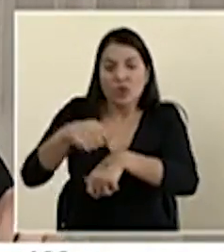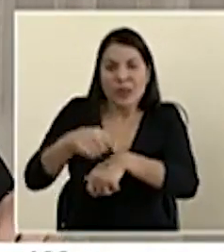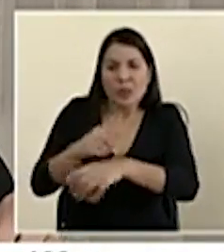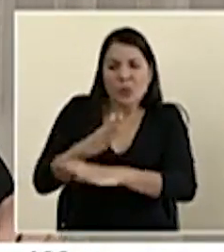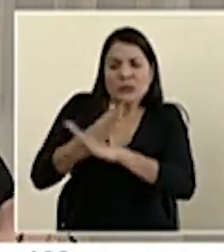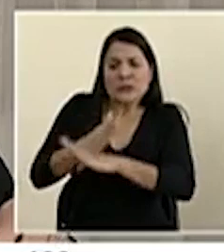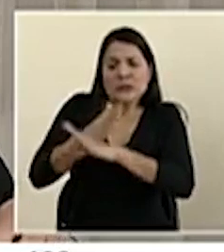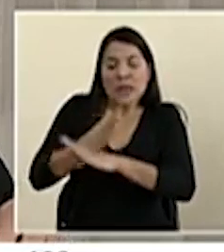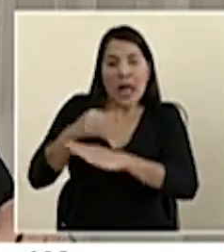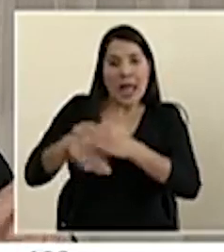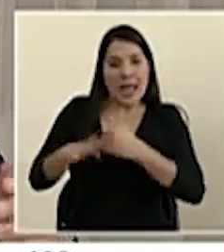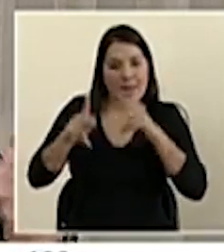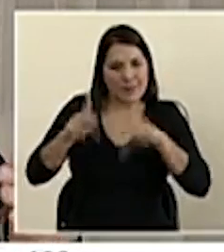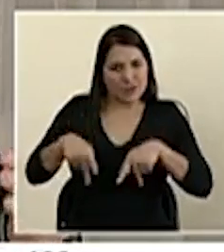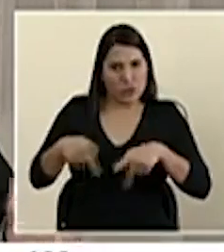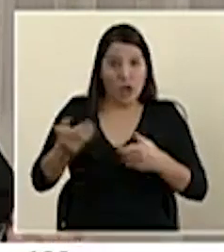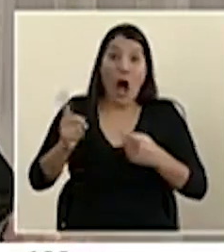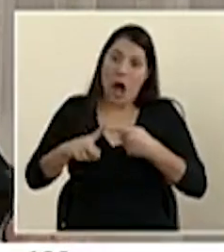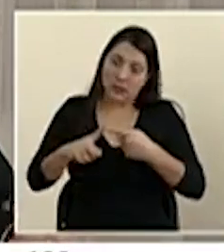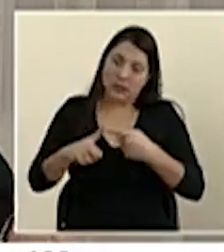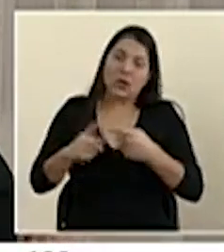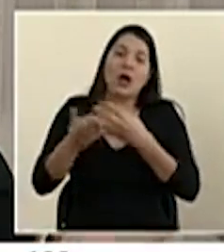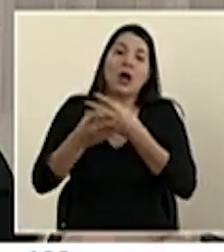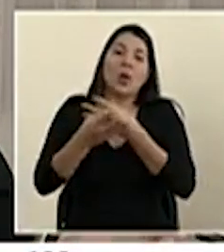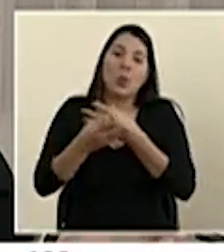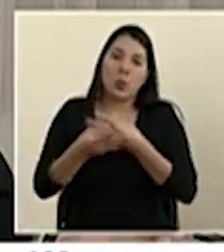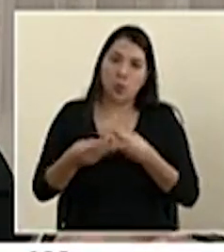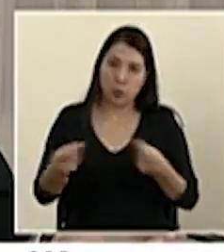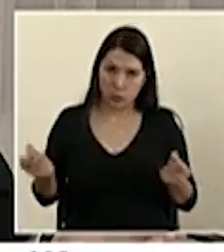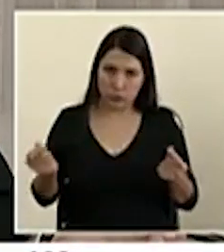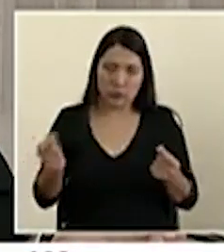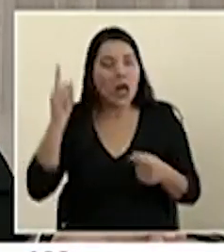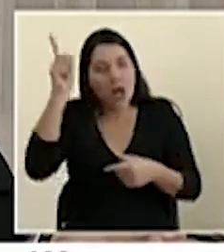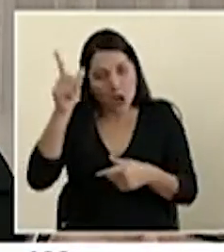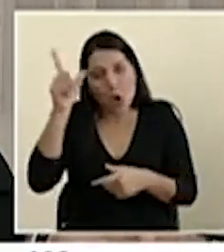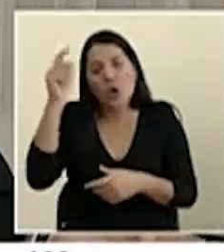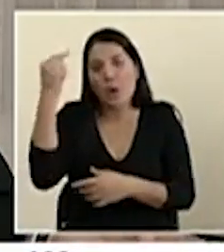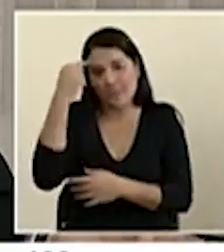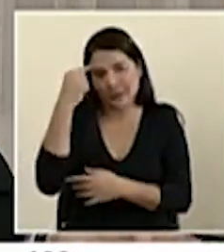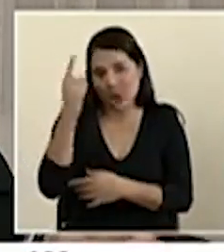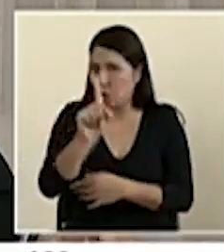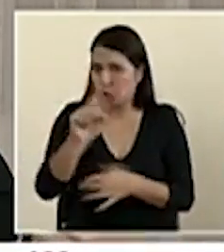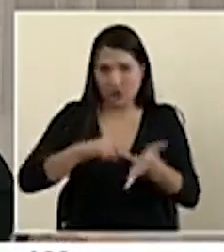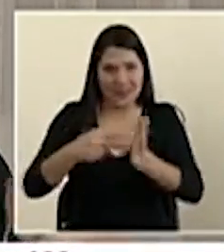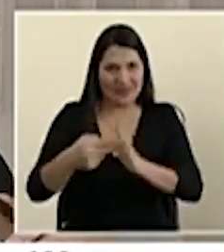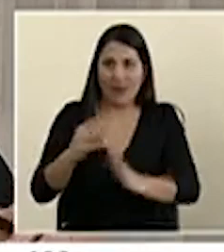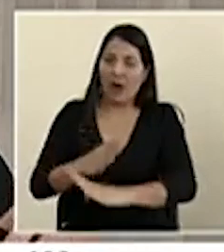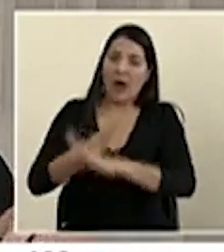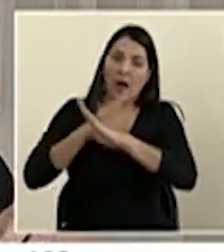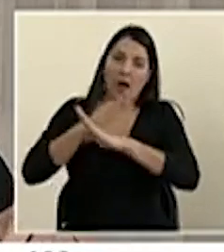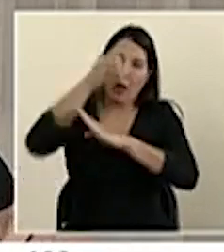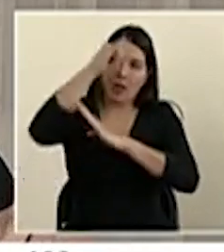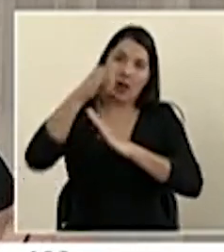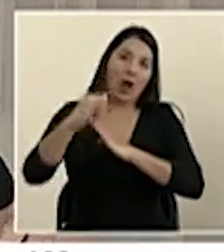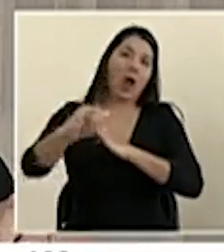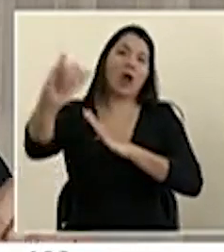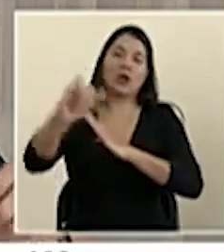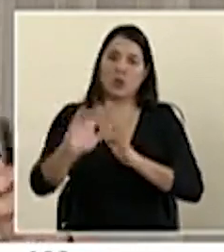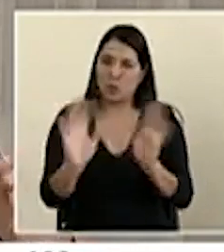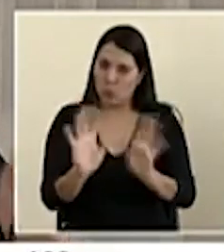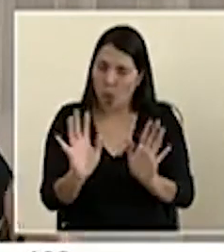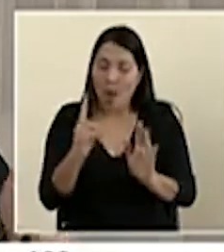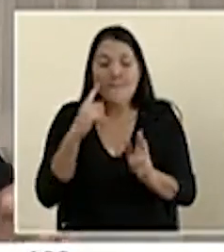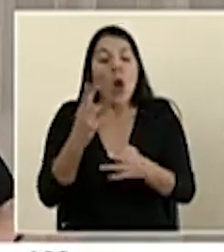hasta que ya empiecen a disminuir. Es lógico pensar en que las defensas van disminuyendo, que no es una inmunidad de por vida. Igual me han preguntado, por ejemplo,